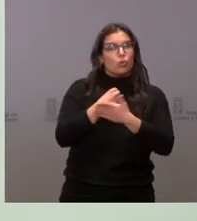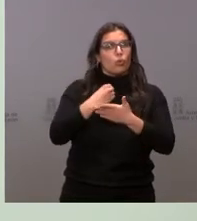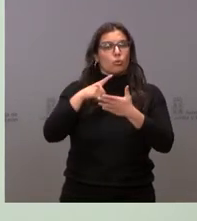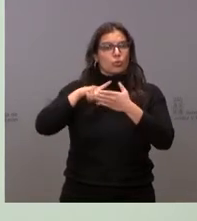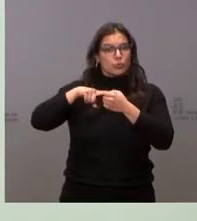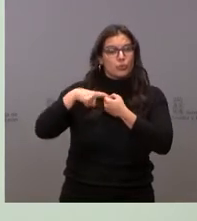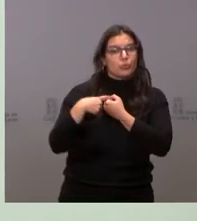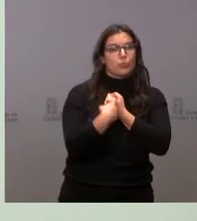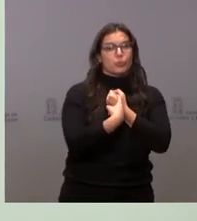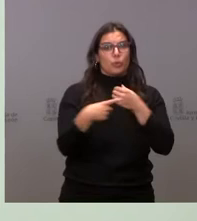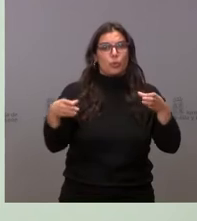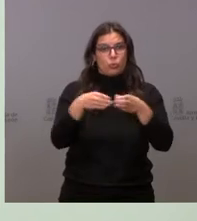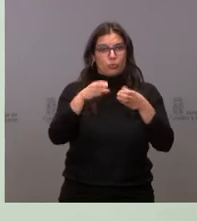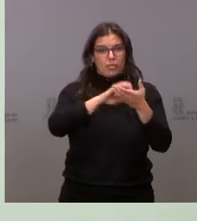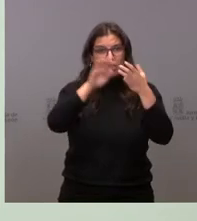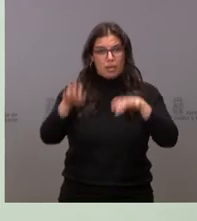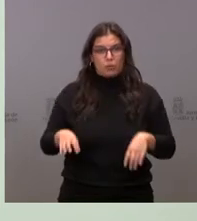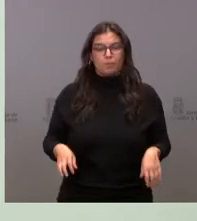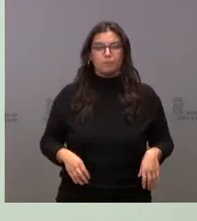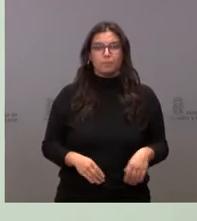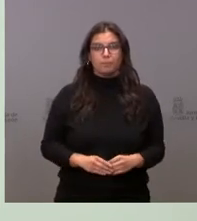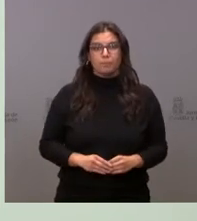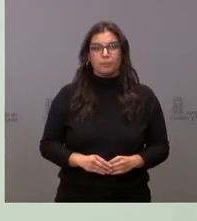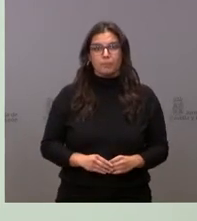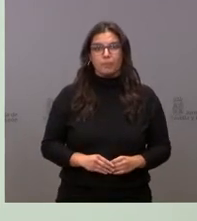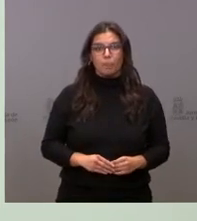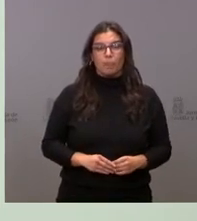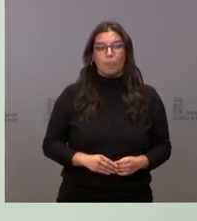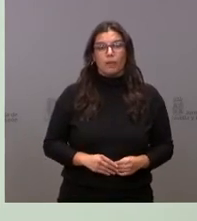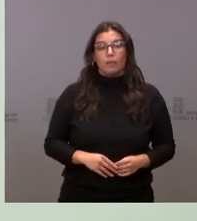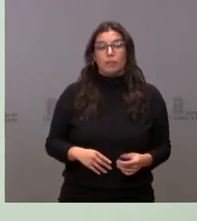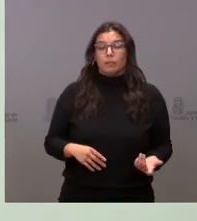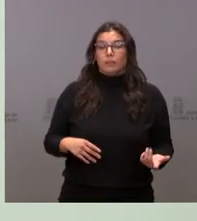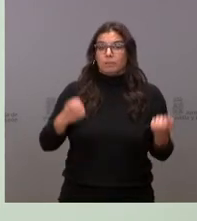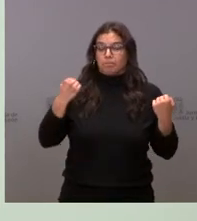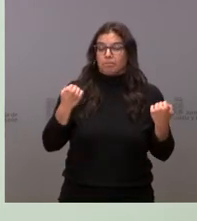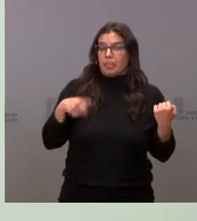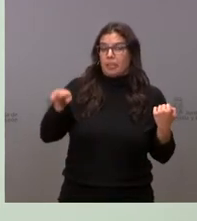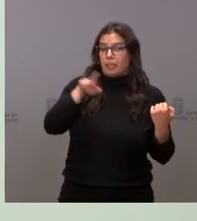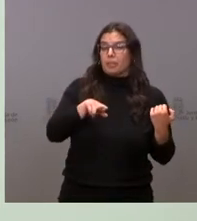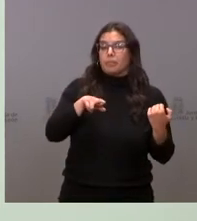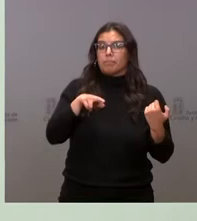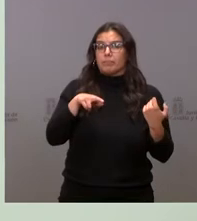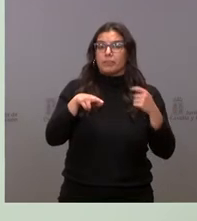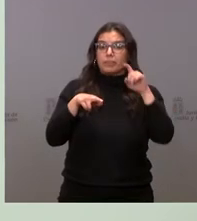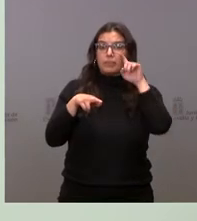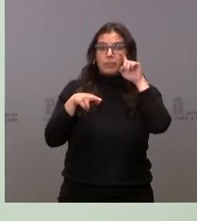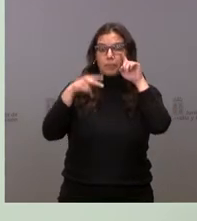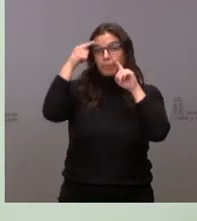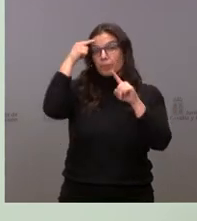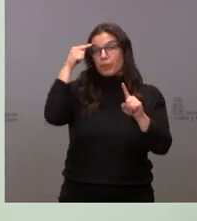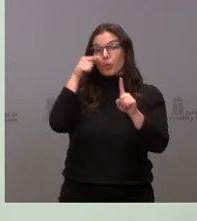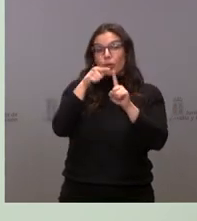la Junta de Castilla y León. Insistir en la idea de que nuestro objetivo es la